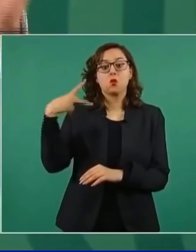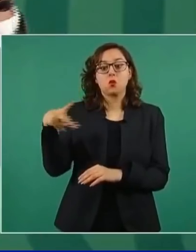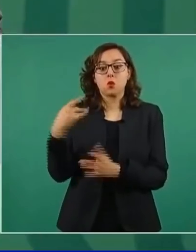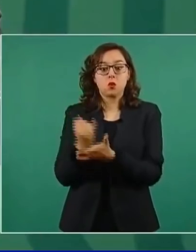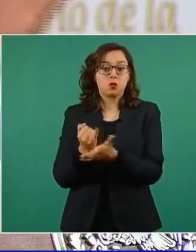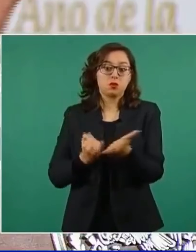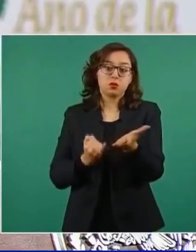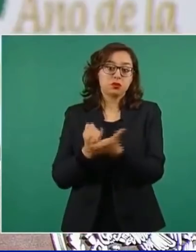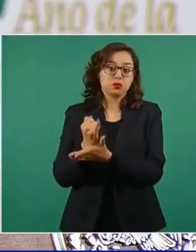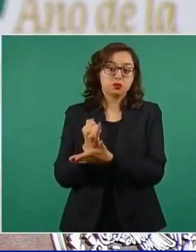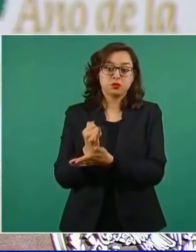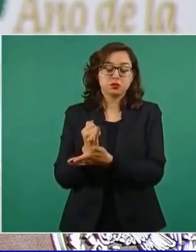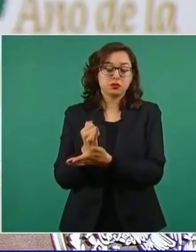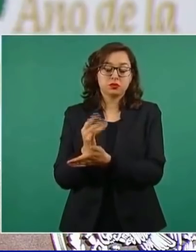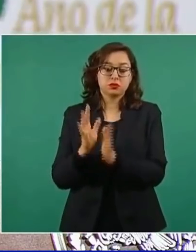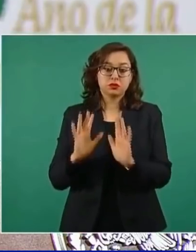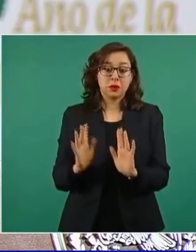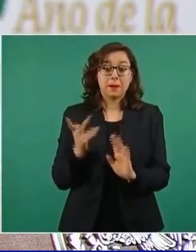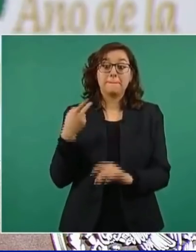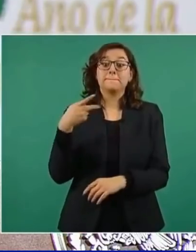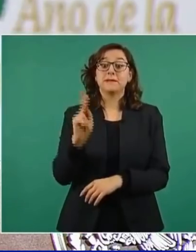pues es seguro